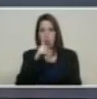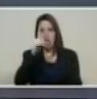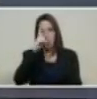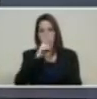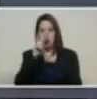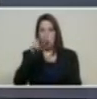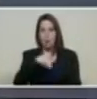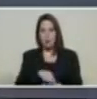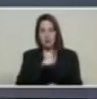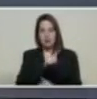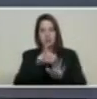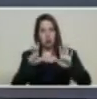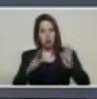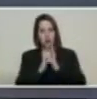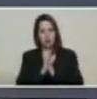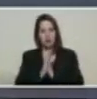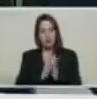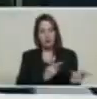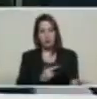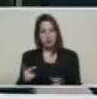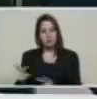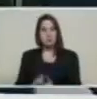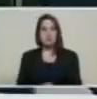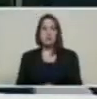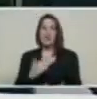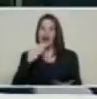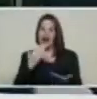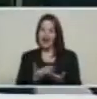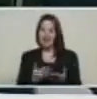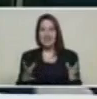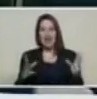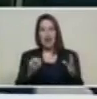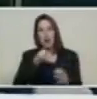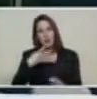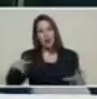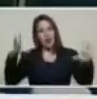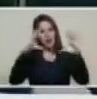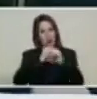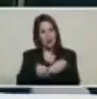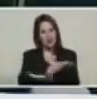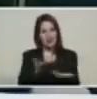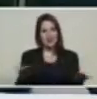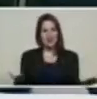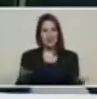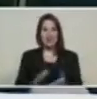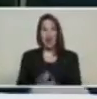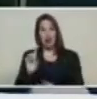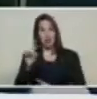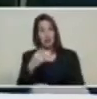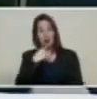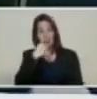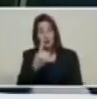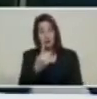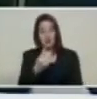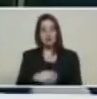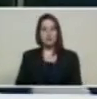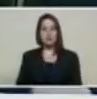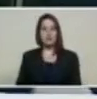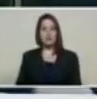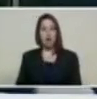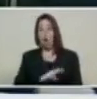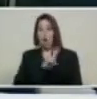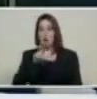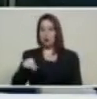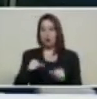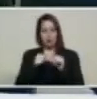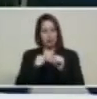2018. Por favor. Gracias, presidente. Buenas noches. Bueno, lo primero que tendríamos que decir, presidente, es que estamos consolidando